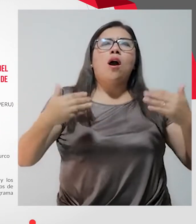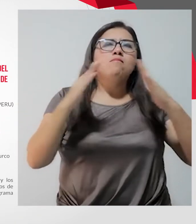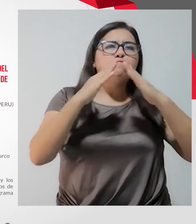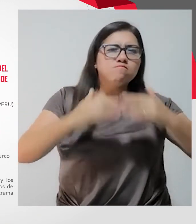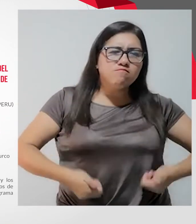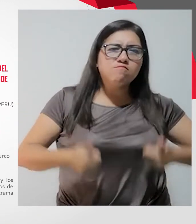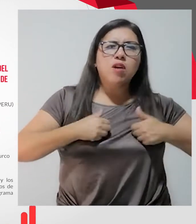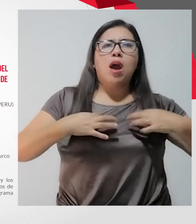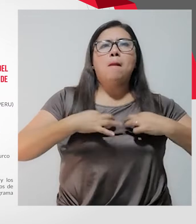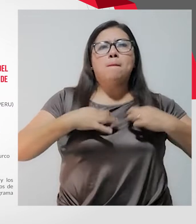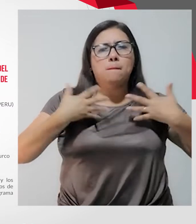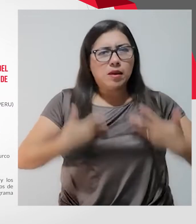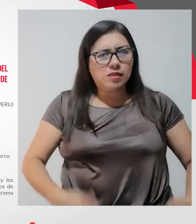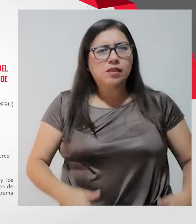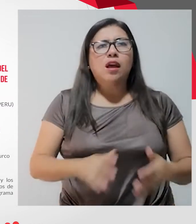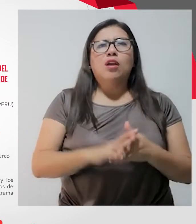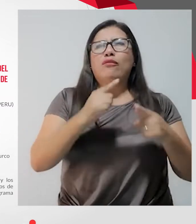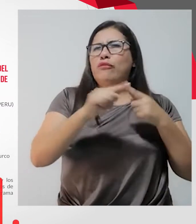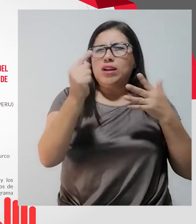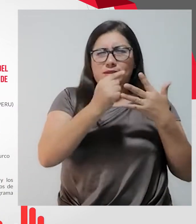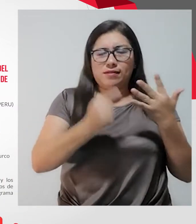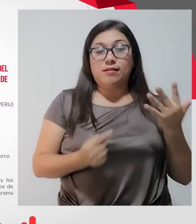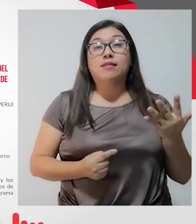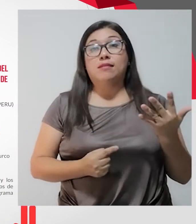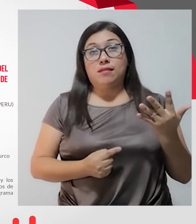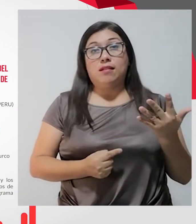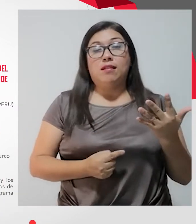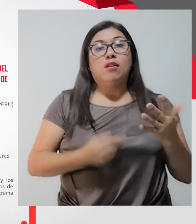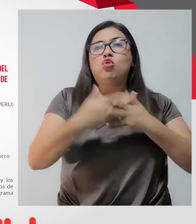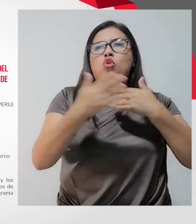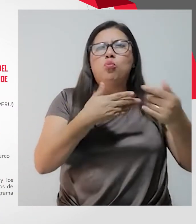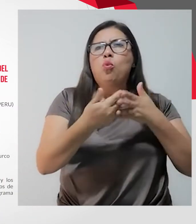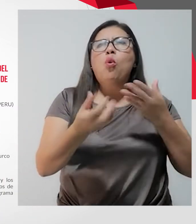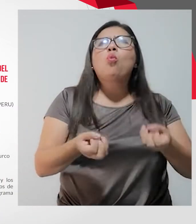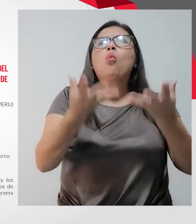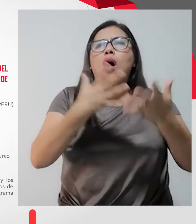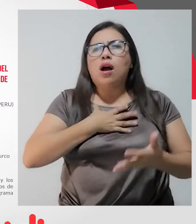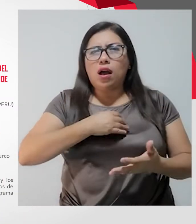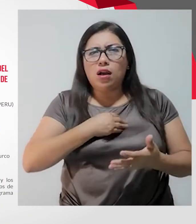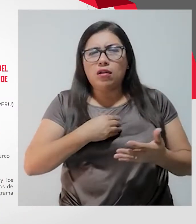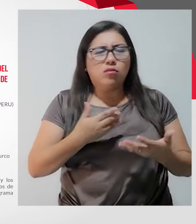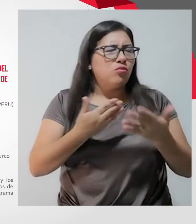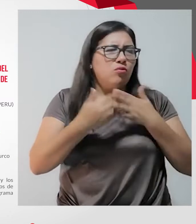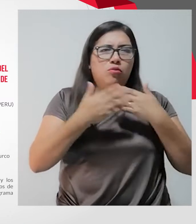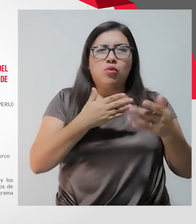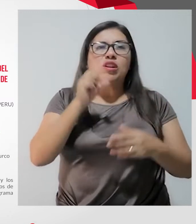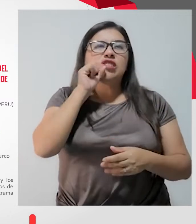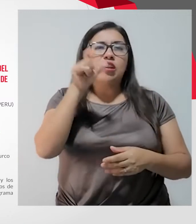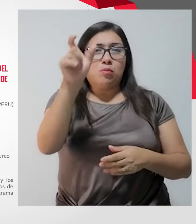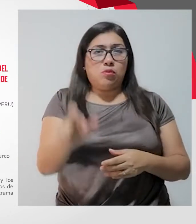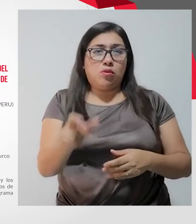vestido y todo, y sin tener en cuenta el límite de edad. O sea que una persona con